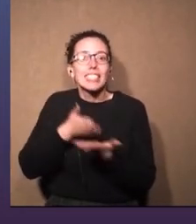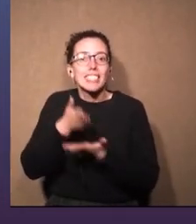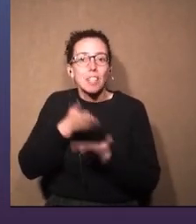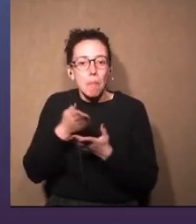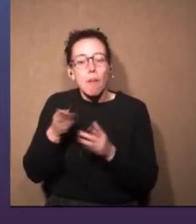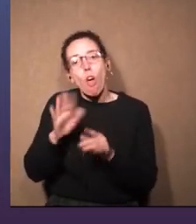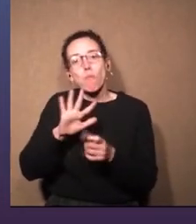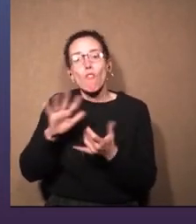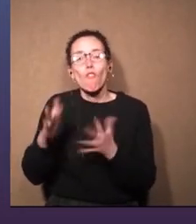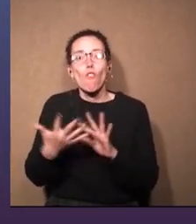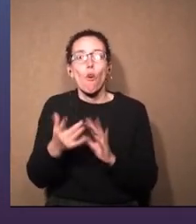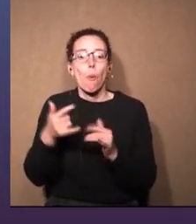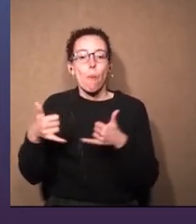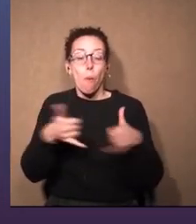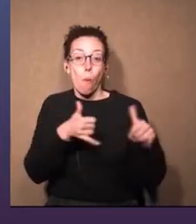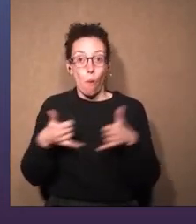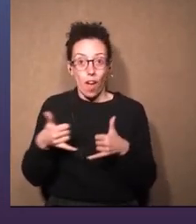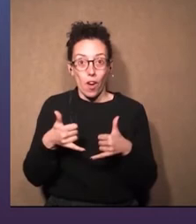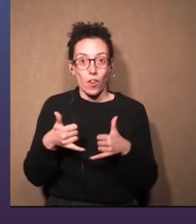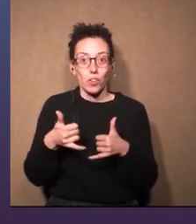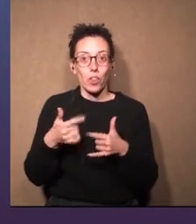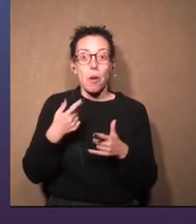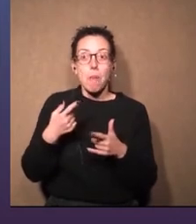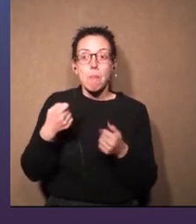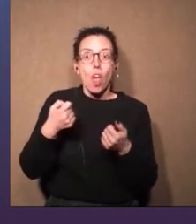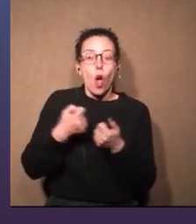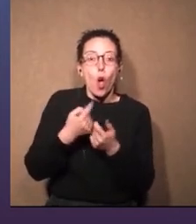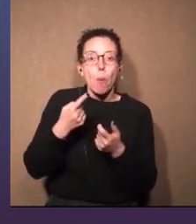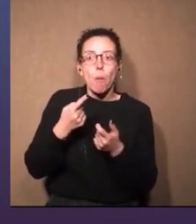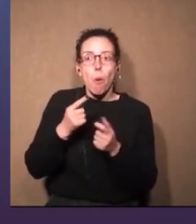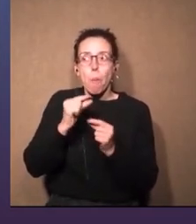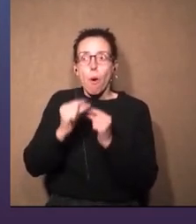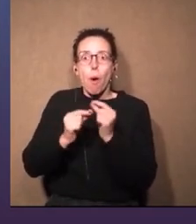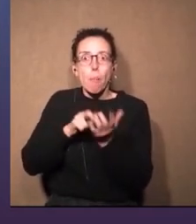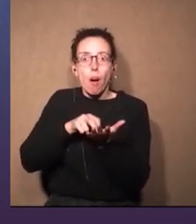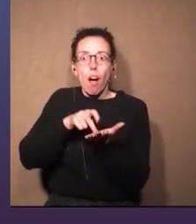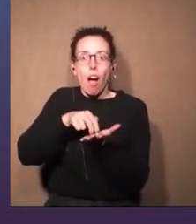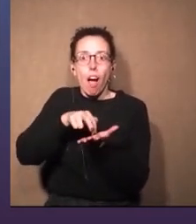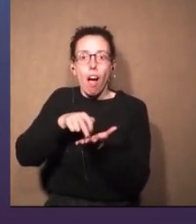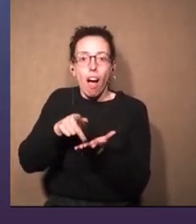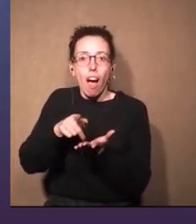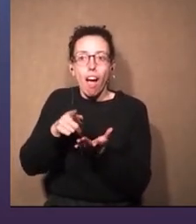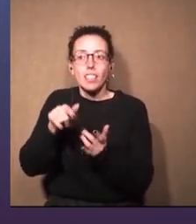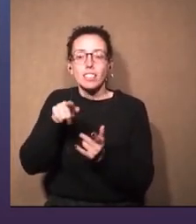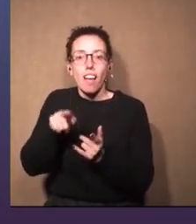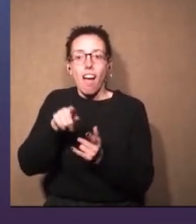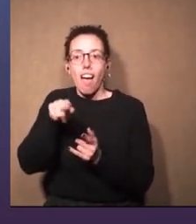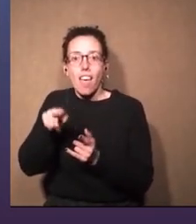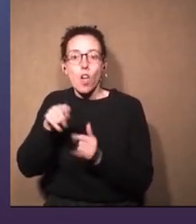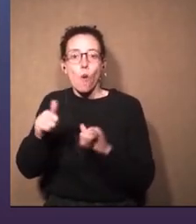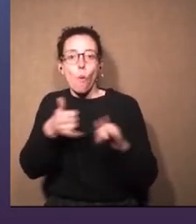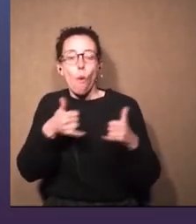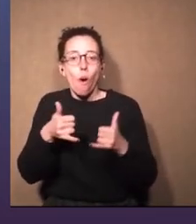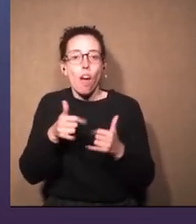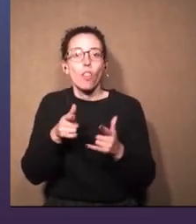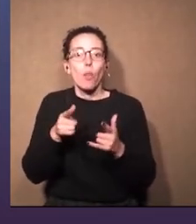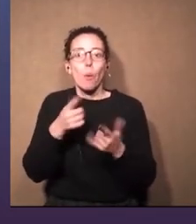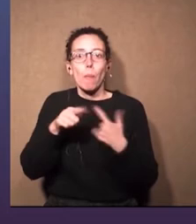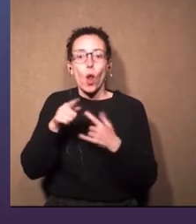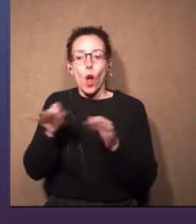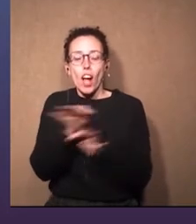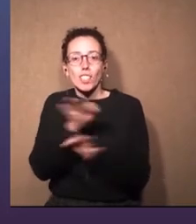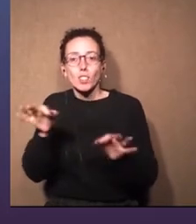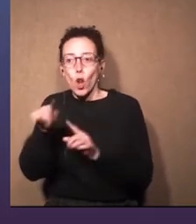nunca dejé de jugar. Y de repente subí un escalón y estaba jugando con las canciones de otros